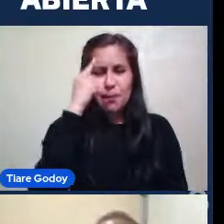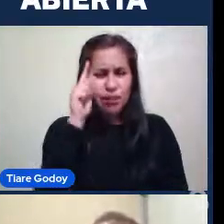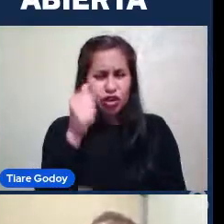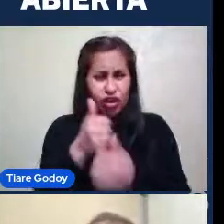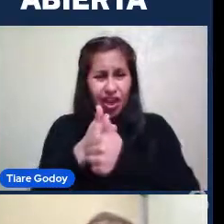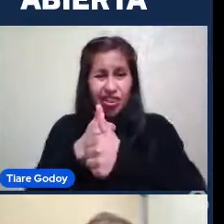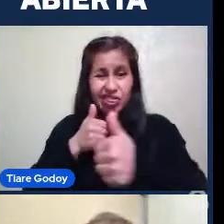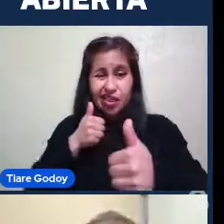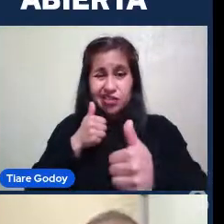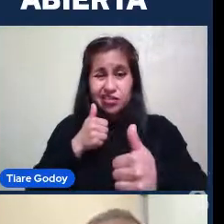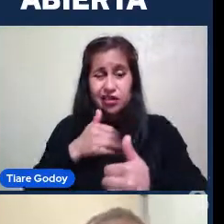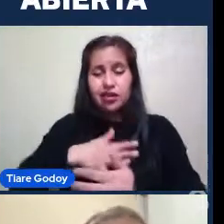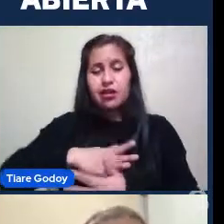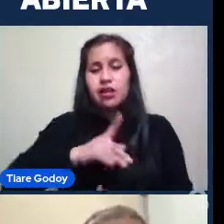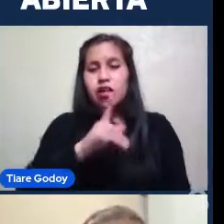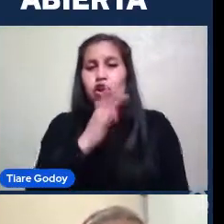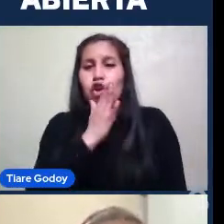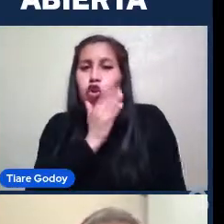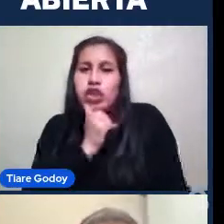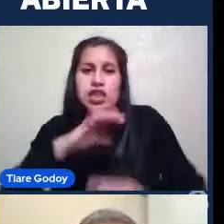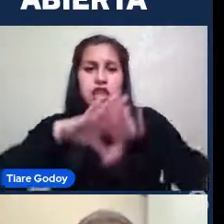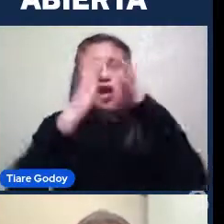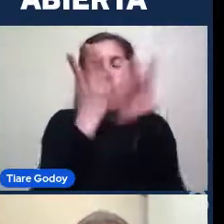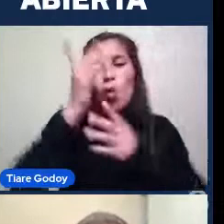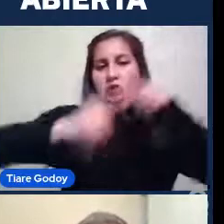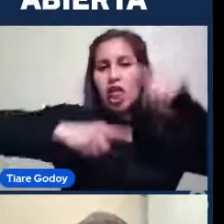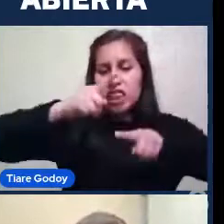tendríamos Por ejemplo A la tierra Orbitando el sol